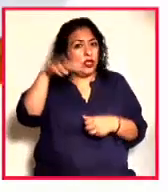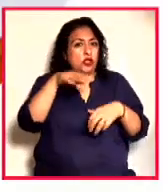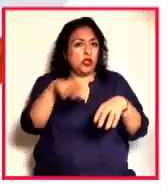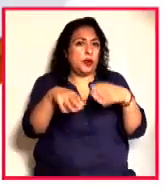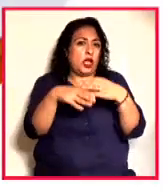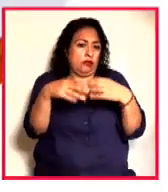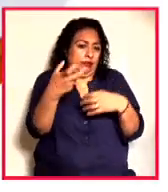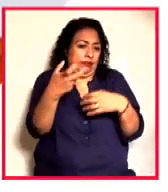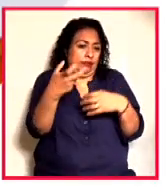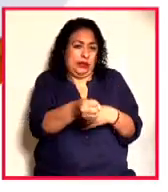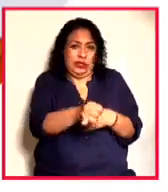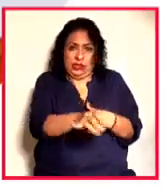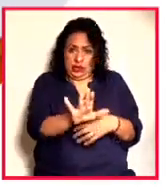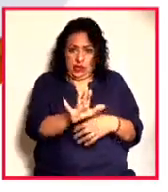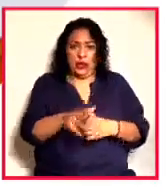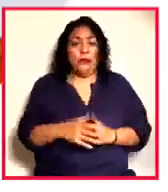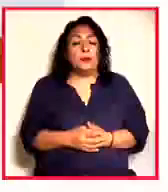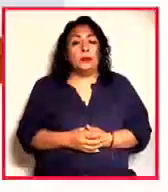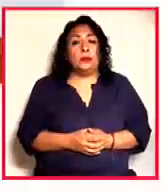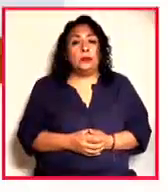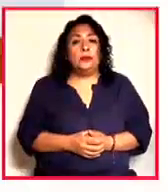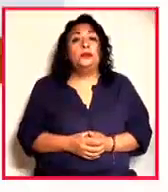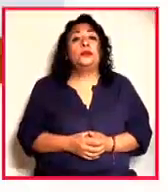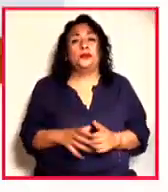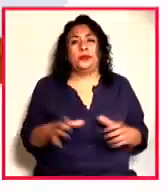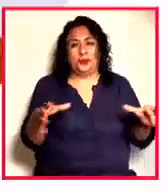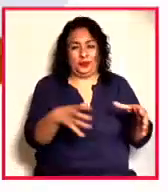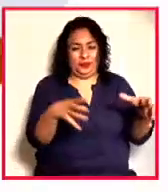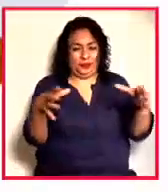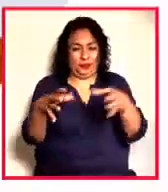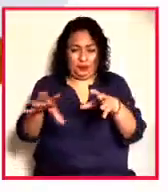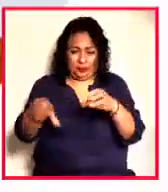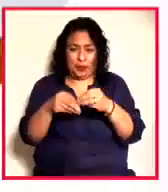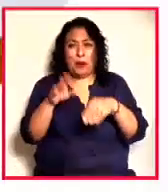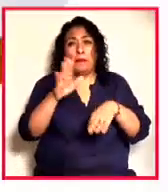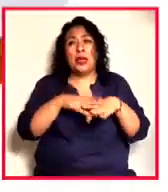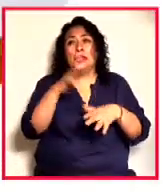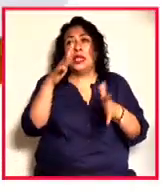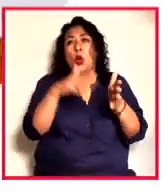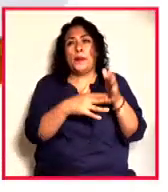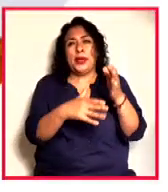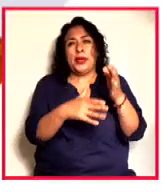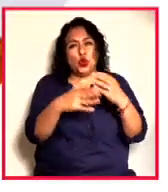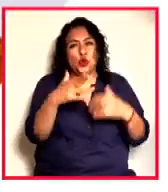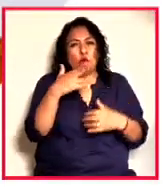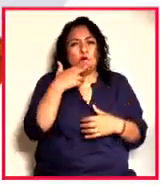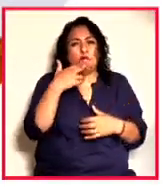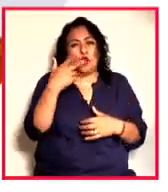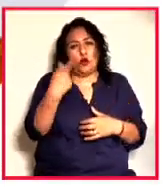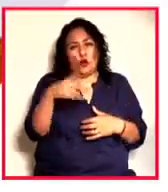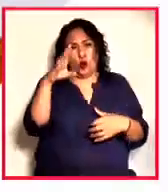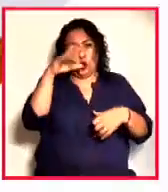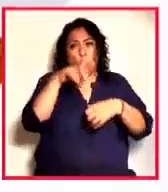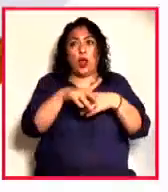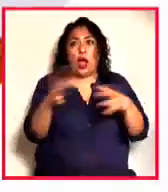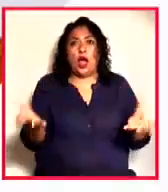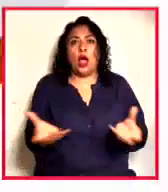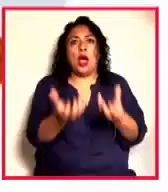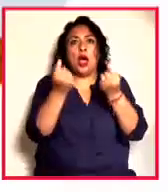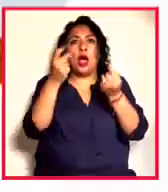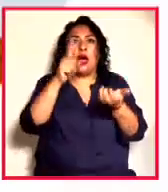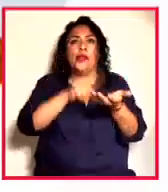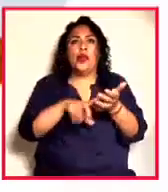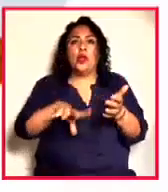naturaleza. Las colecciones se suman a las más de 5 mil piezas del patrimonio cultural que han sido recuperadas a través del